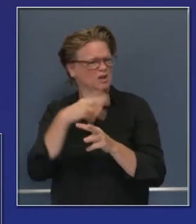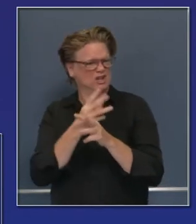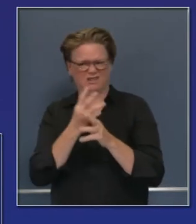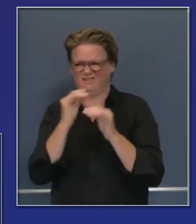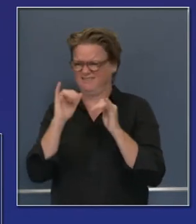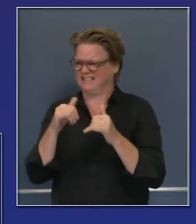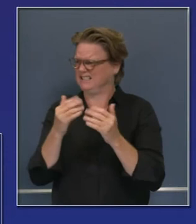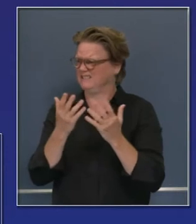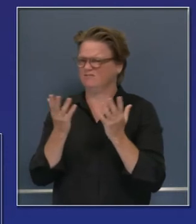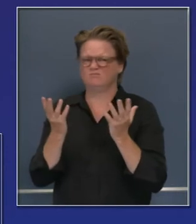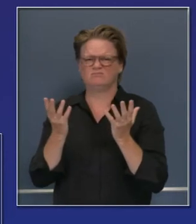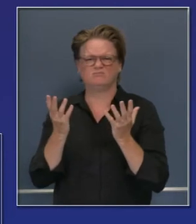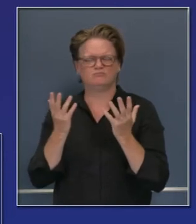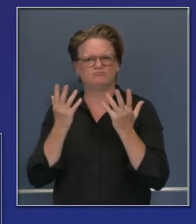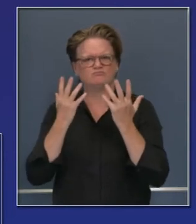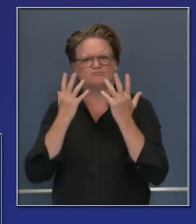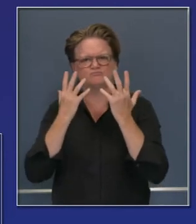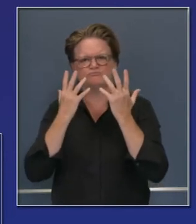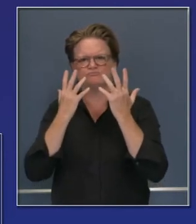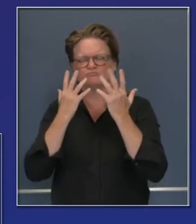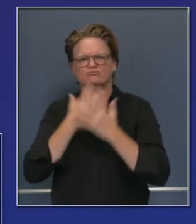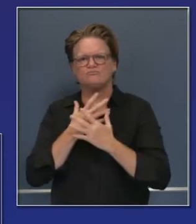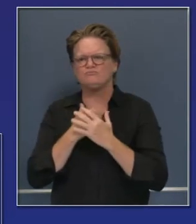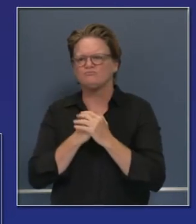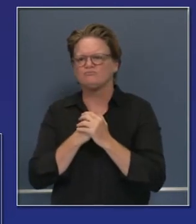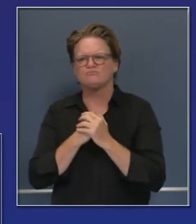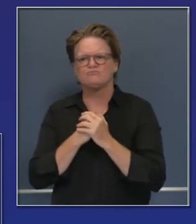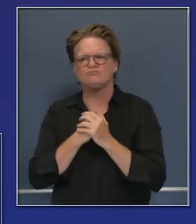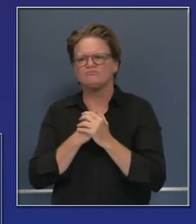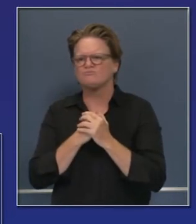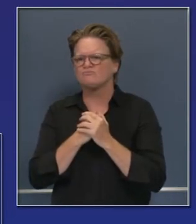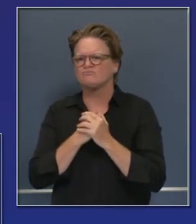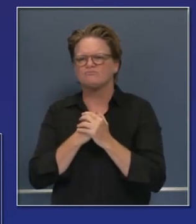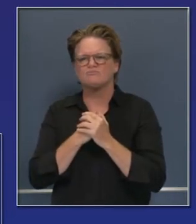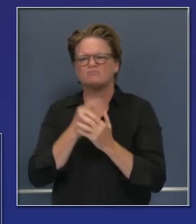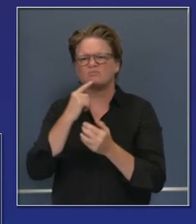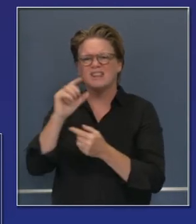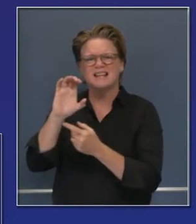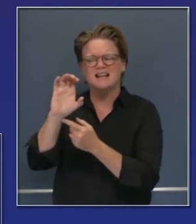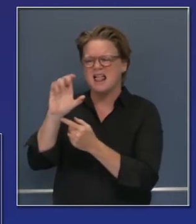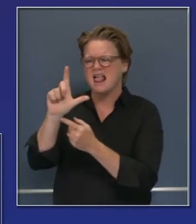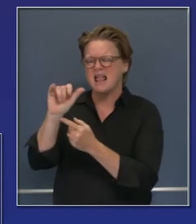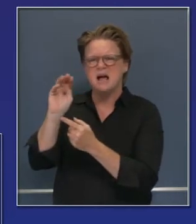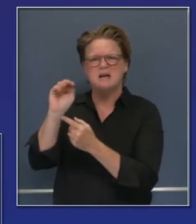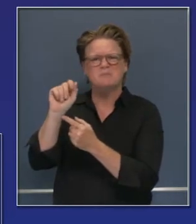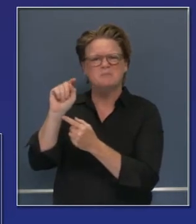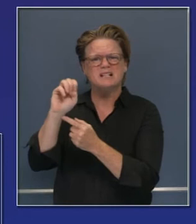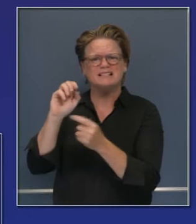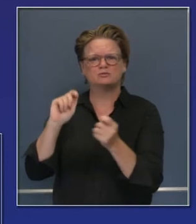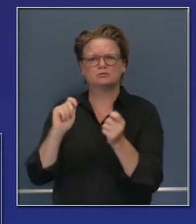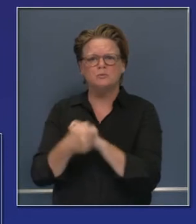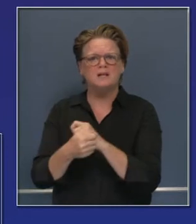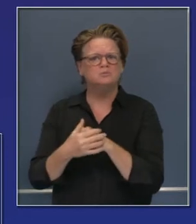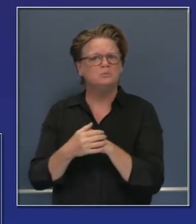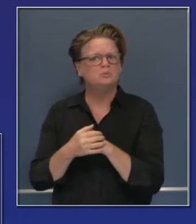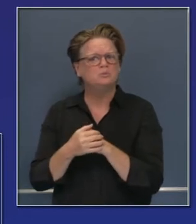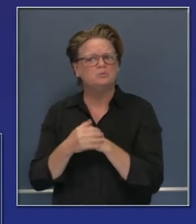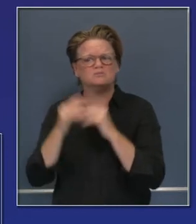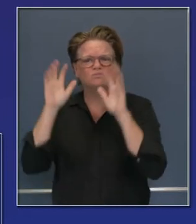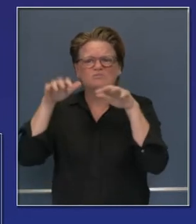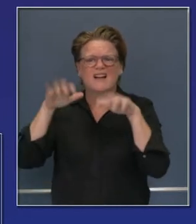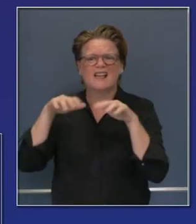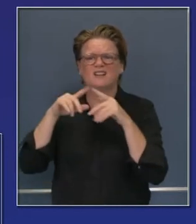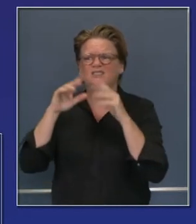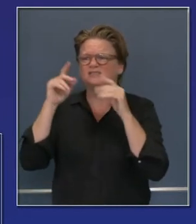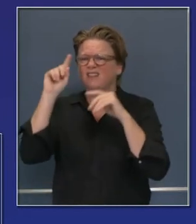no solamente de lo que se dice o un punto de vista, es una realidad y la realidad es que el cambio climático